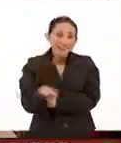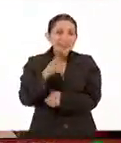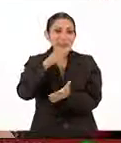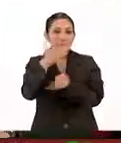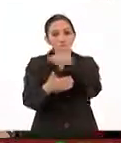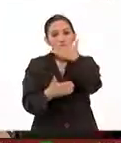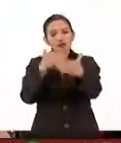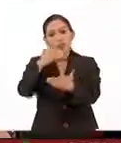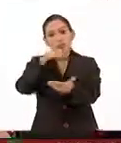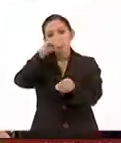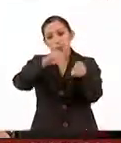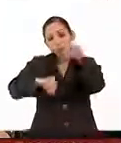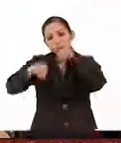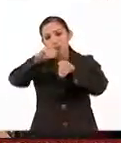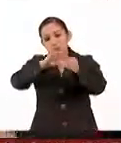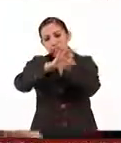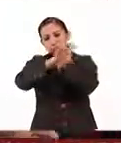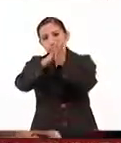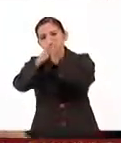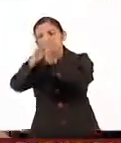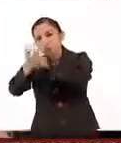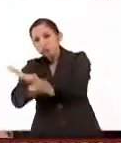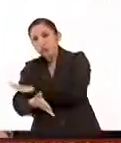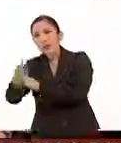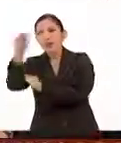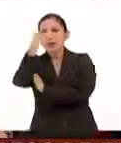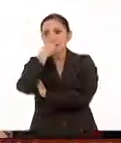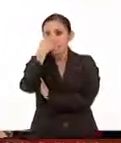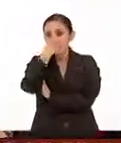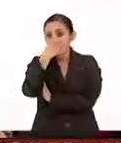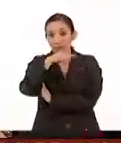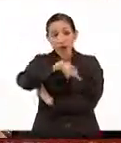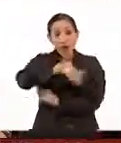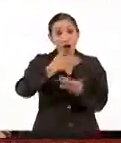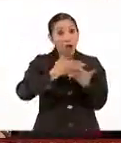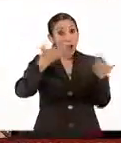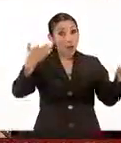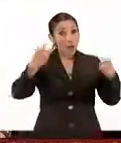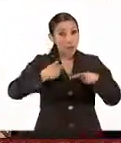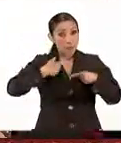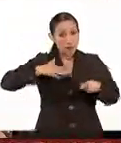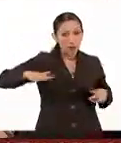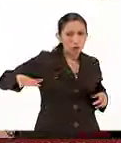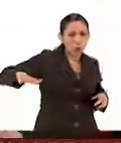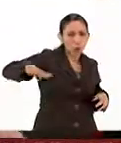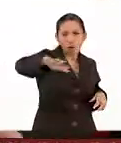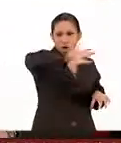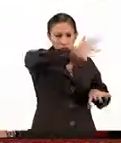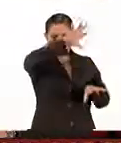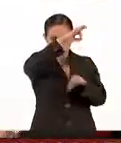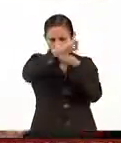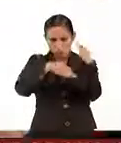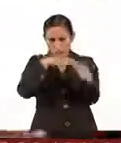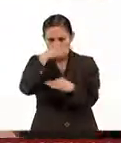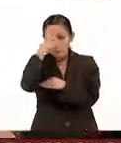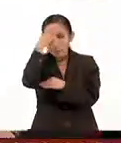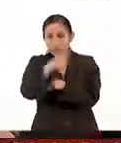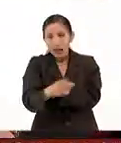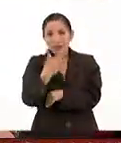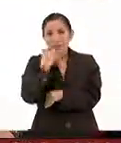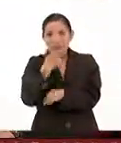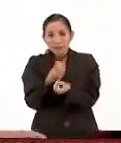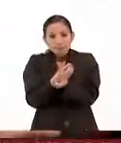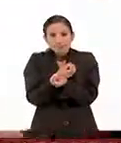de transformación de los alimentos. Hoy en día la sociedad requiere en su conjunto para poder ser